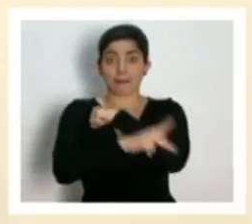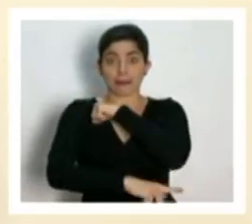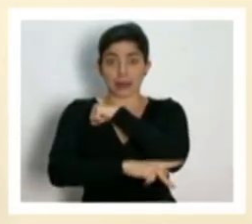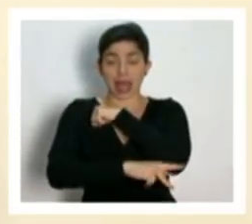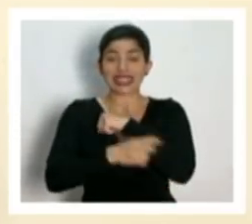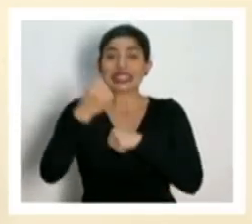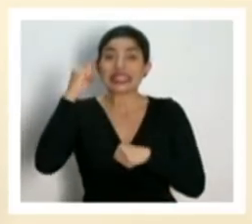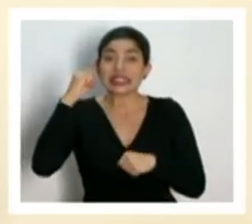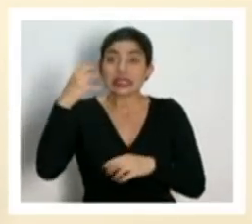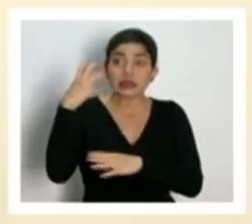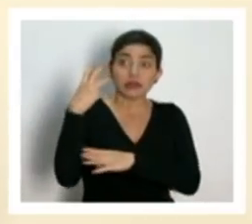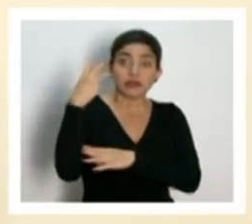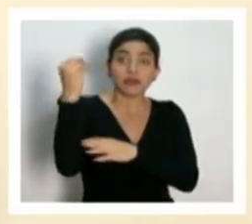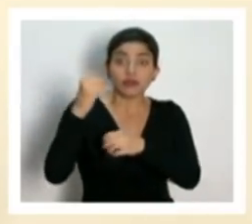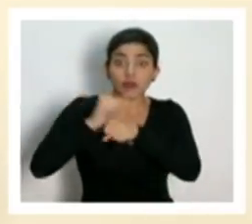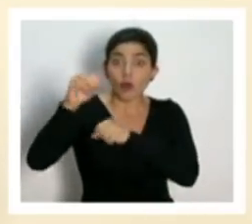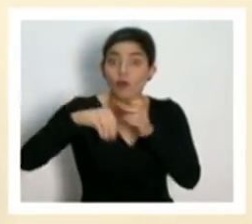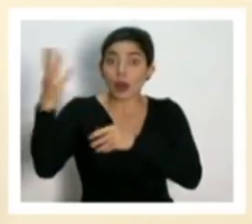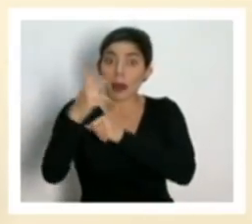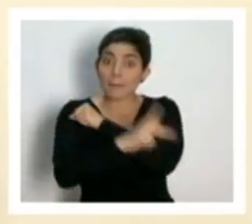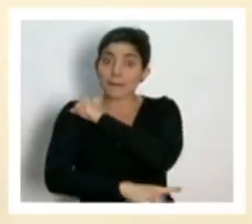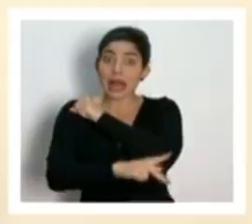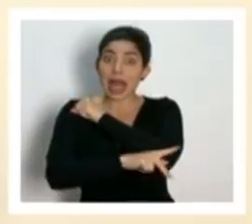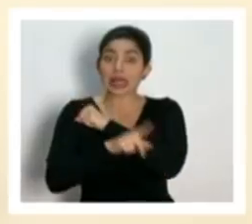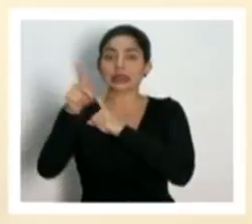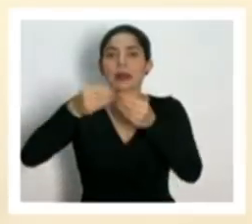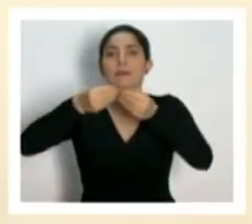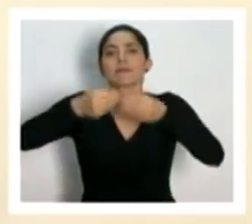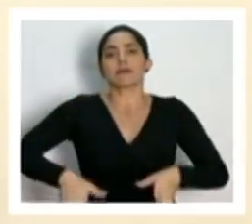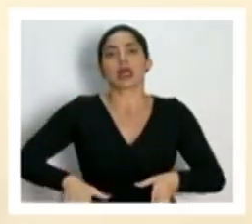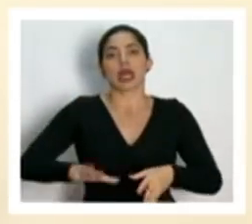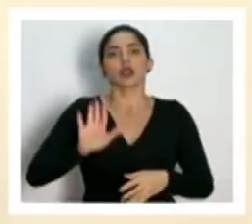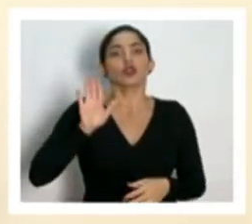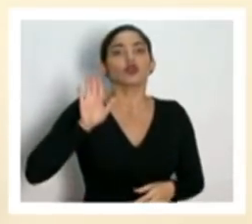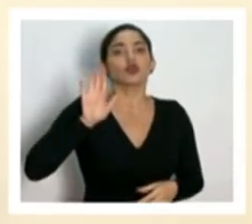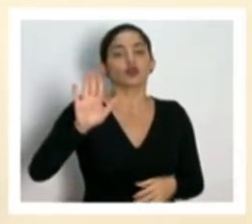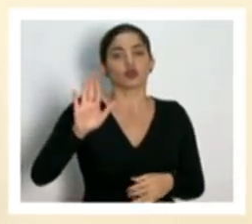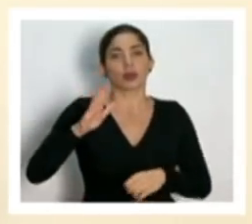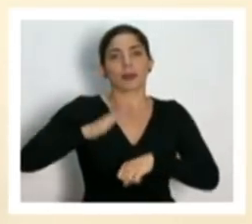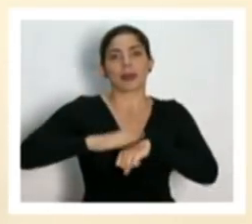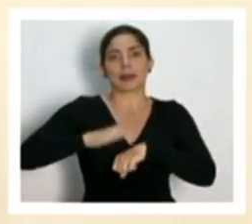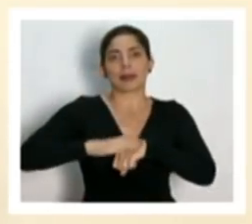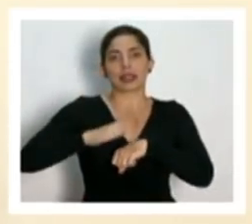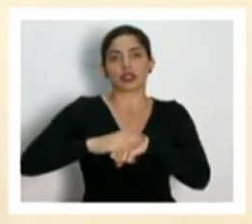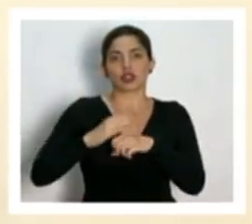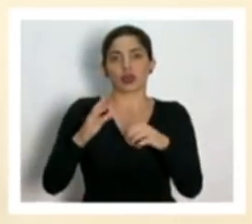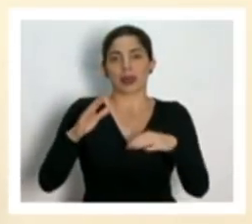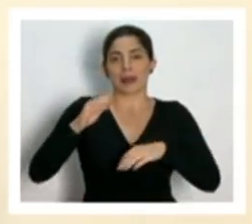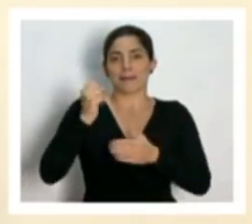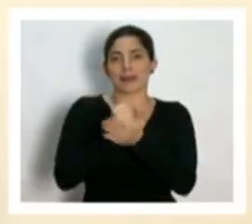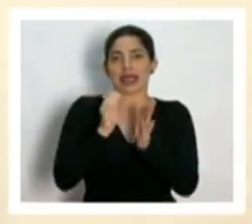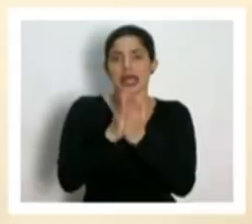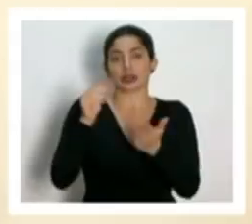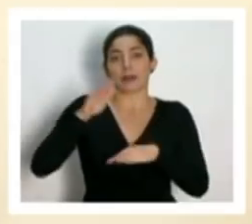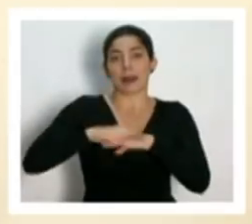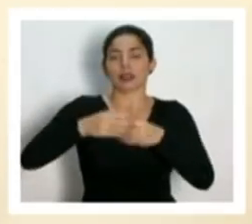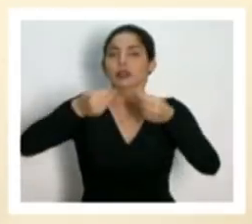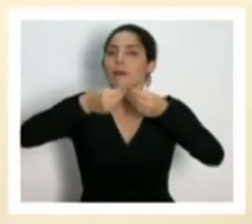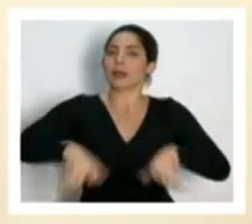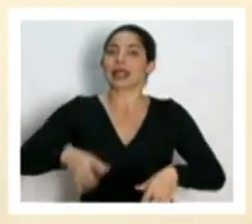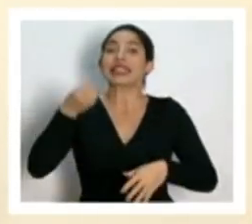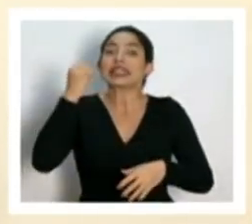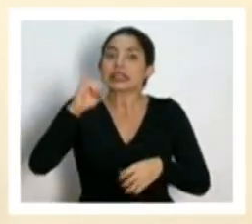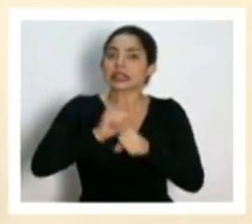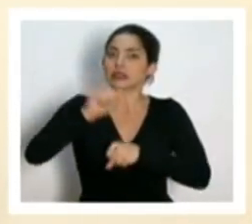que abandone el territorio nacional, perderá automáticamente su estatus migratorio. Estas